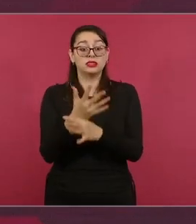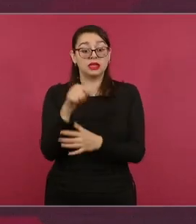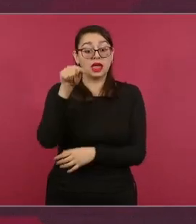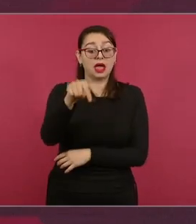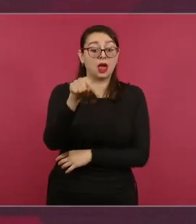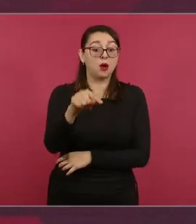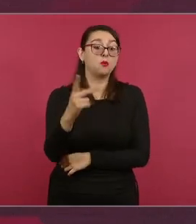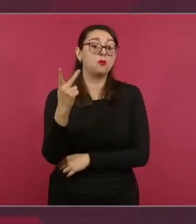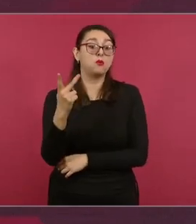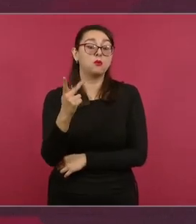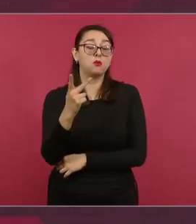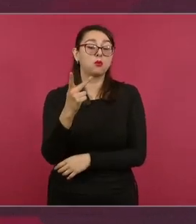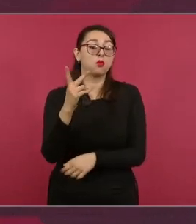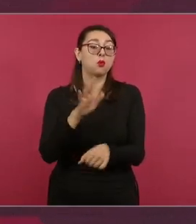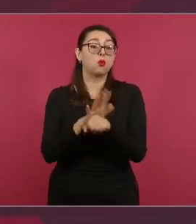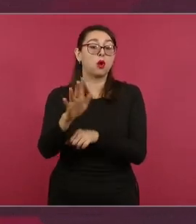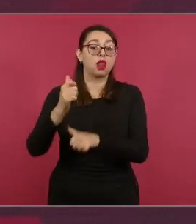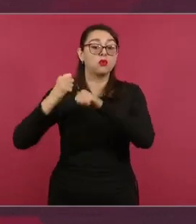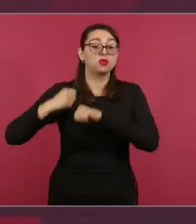Nosotros no podemos